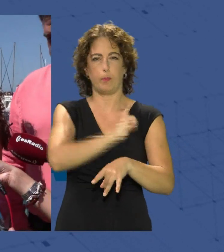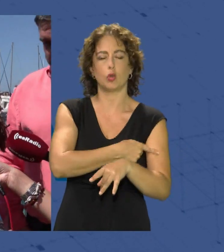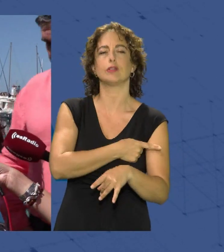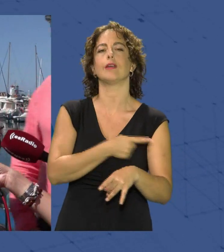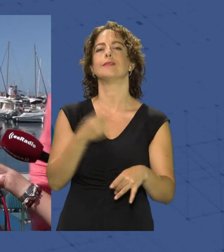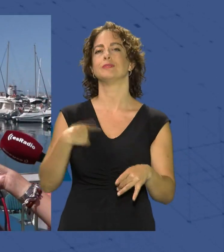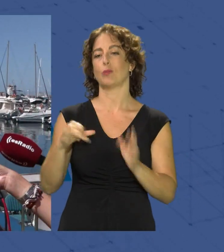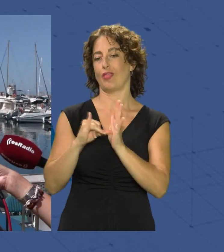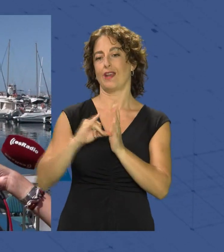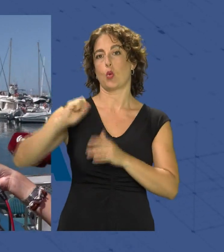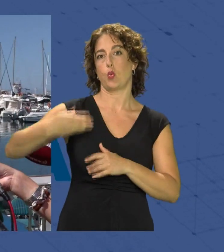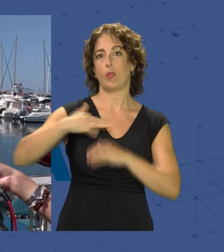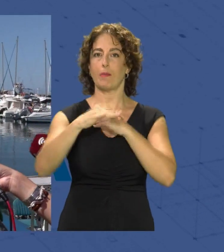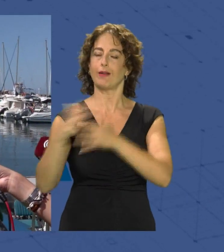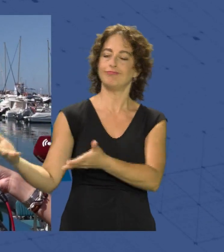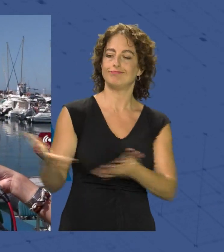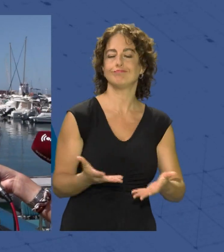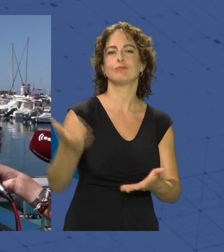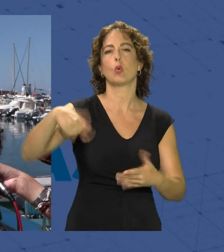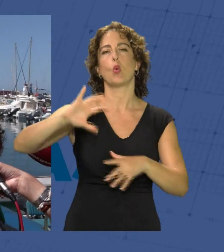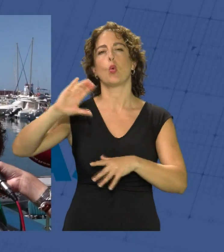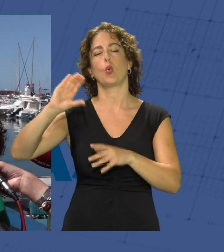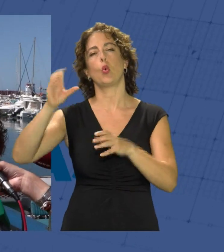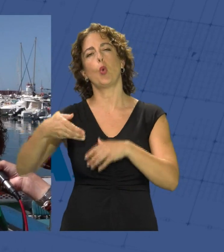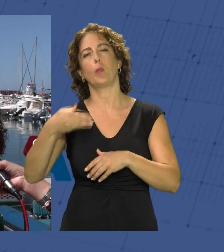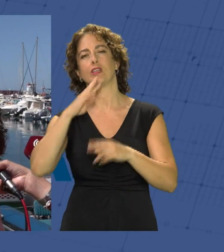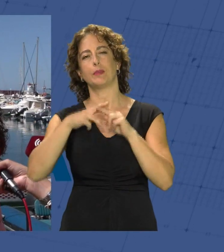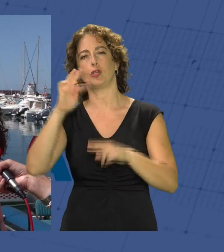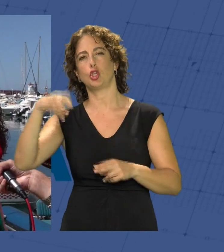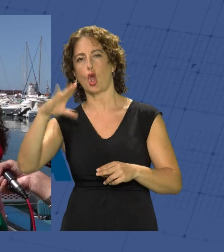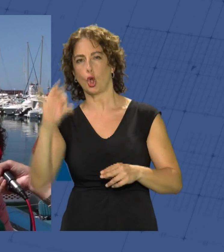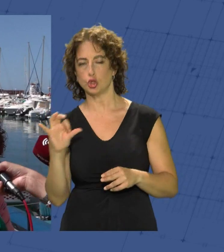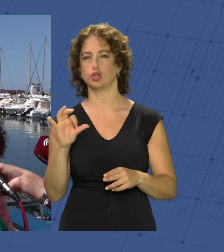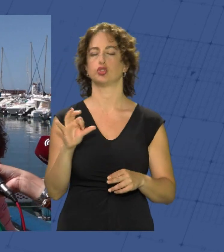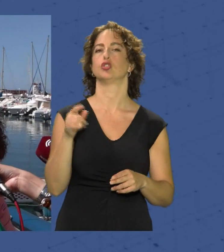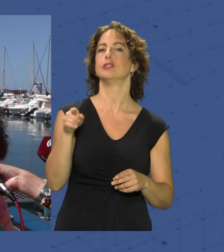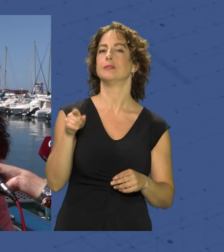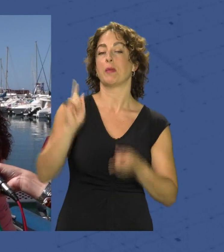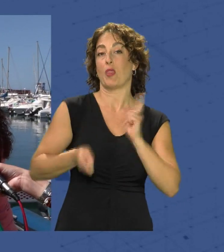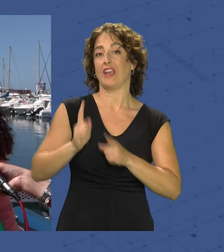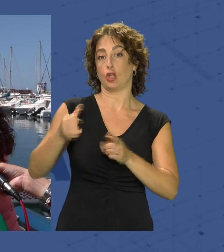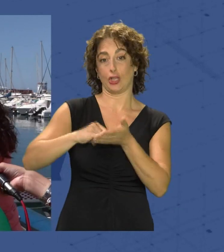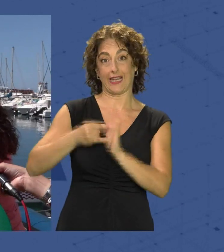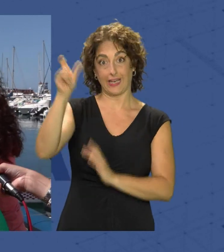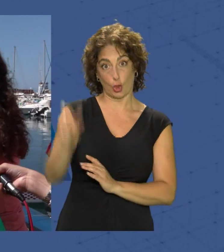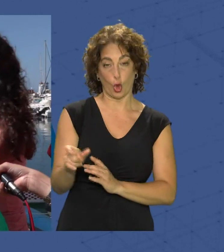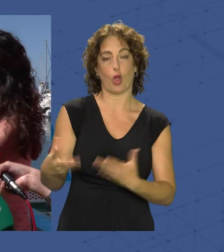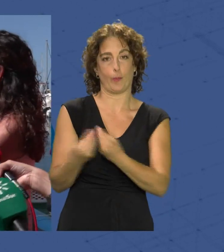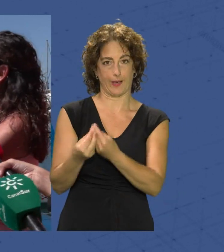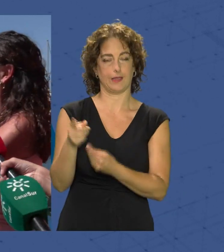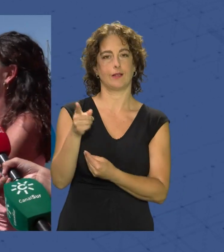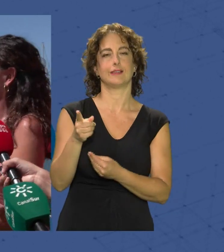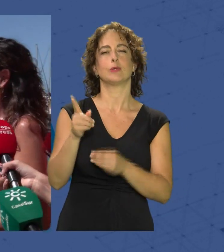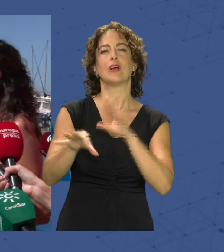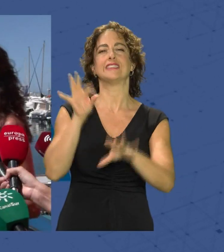inmediaciones del Club de Mar a un grupo de deportistas del Club Los Troncos capitaneados por Fulgencio Hernández director técnico que forman parte de la selección